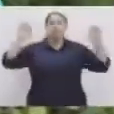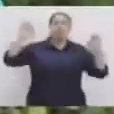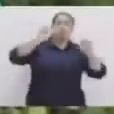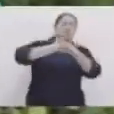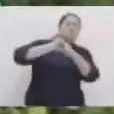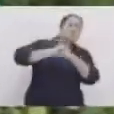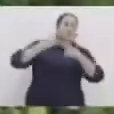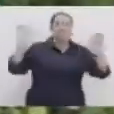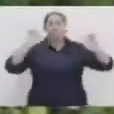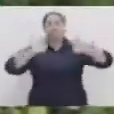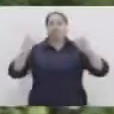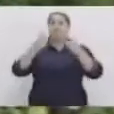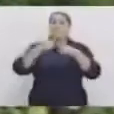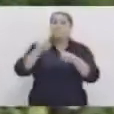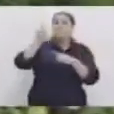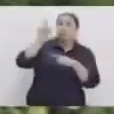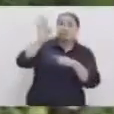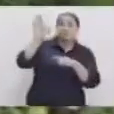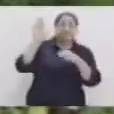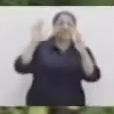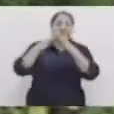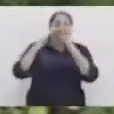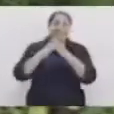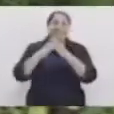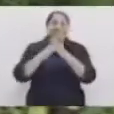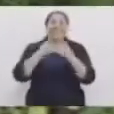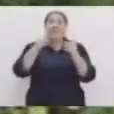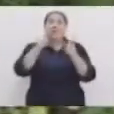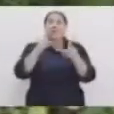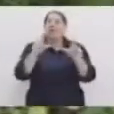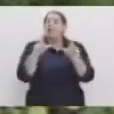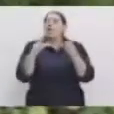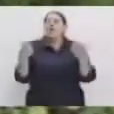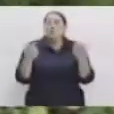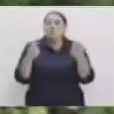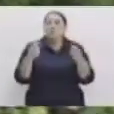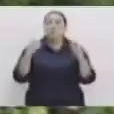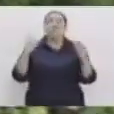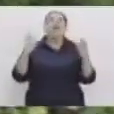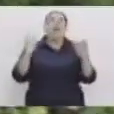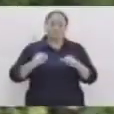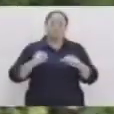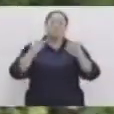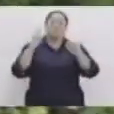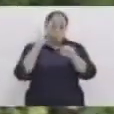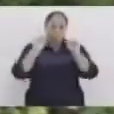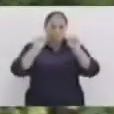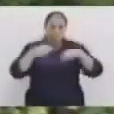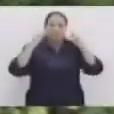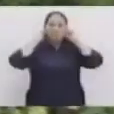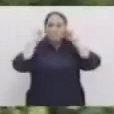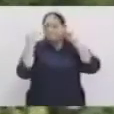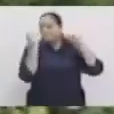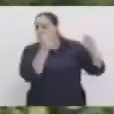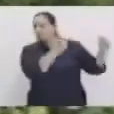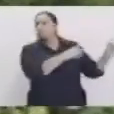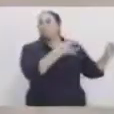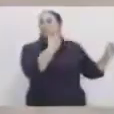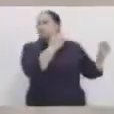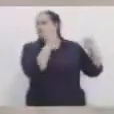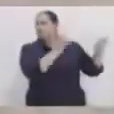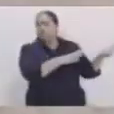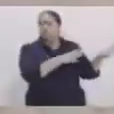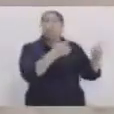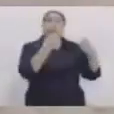decirles que como ustedes están en casa, van a llevar a cabo su calentamiento sin la mascarilla. Yo como me encuentro fuera de casa, la